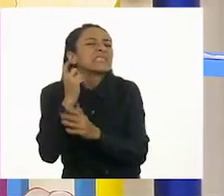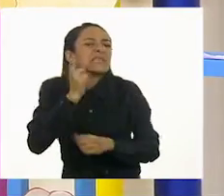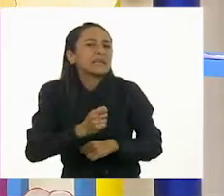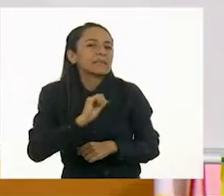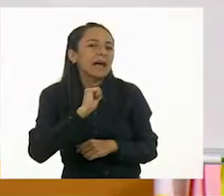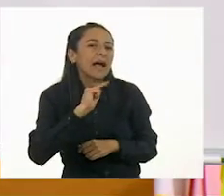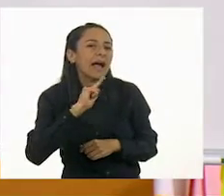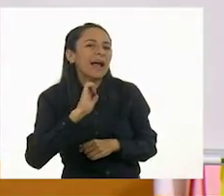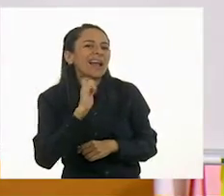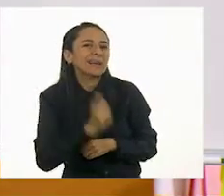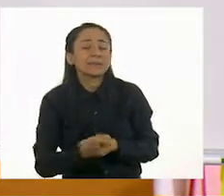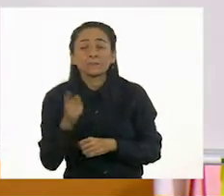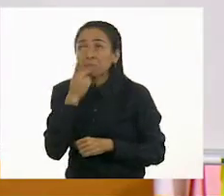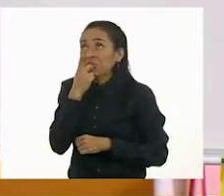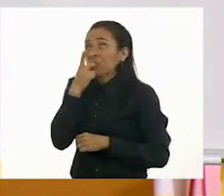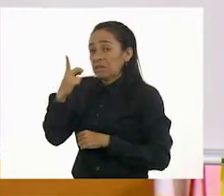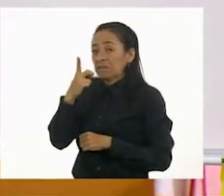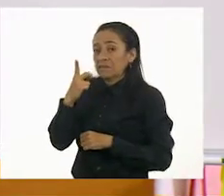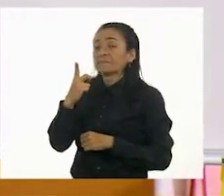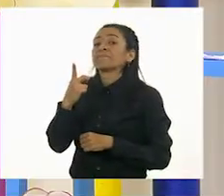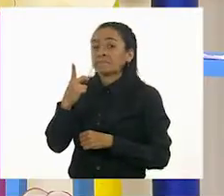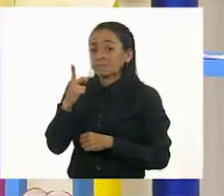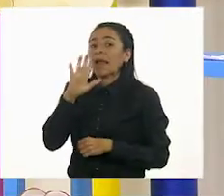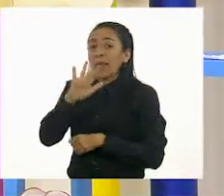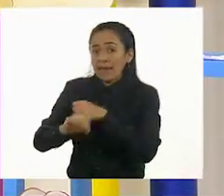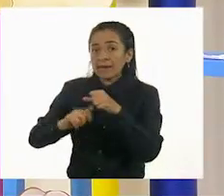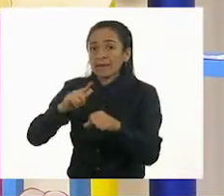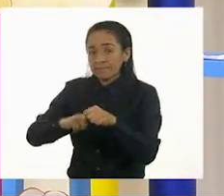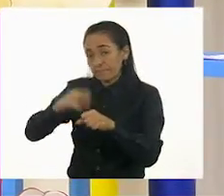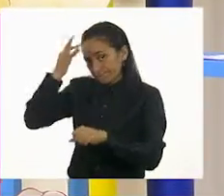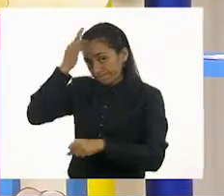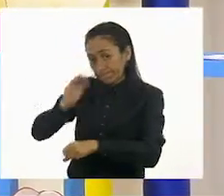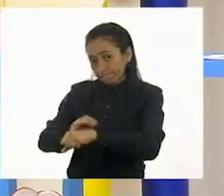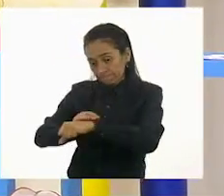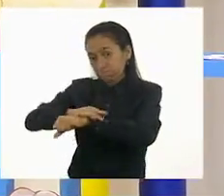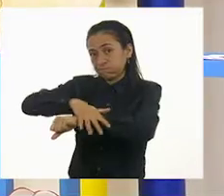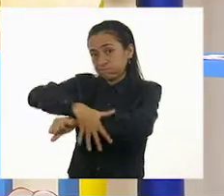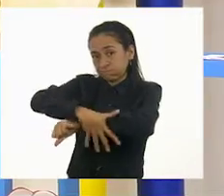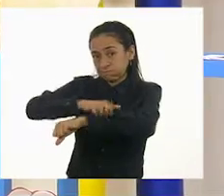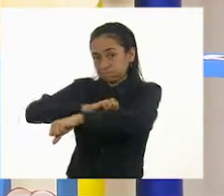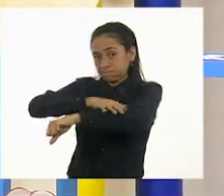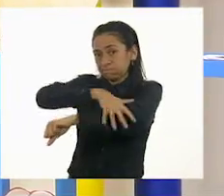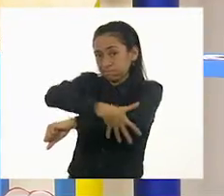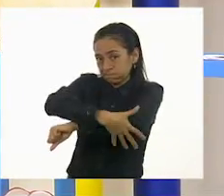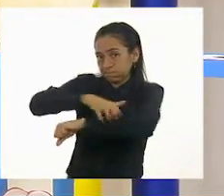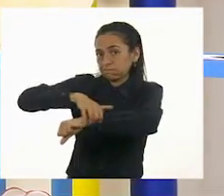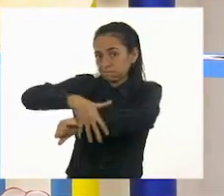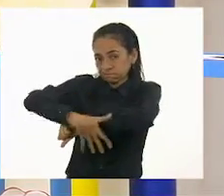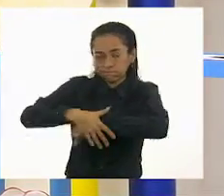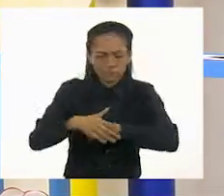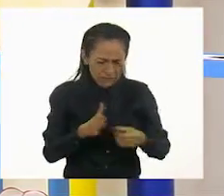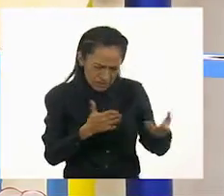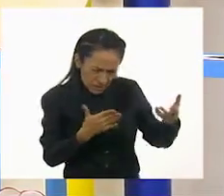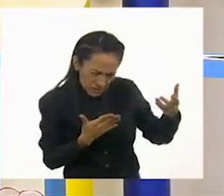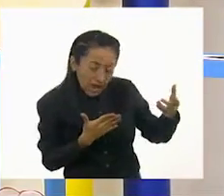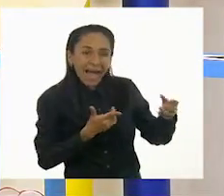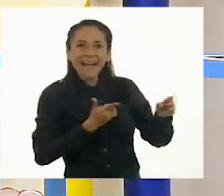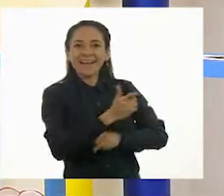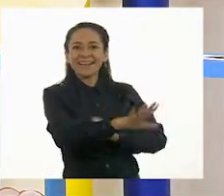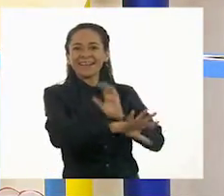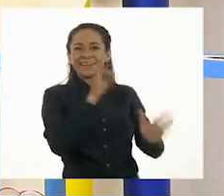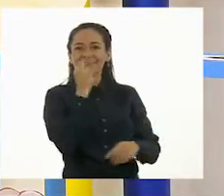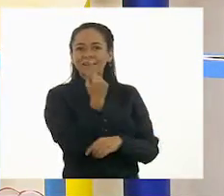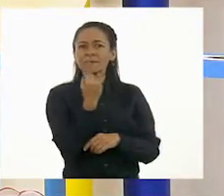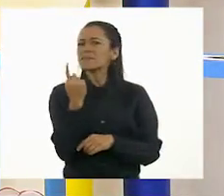Un animal con pelo. ¡Animal con pelo! ¡Animal con pelo! Ah, encontré uno. ¿Cuál?